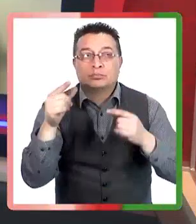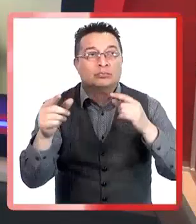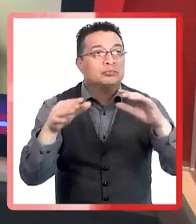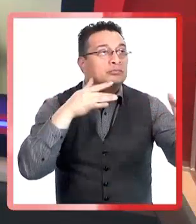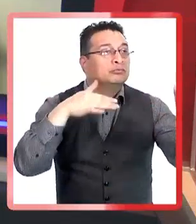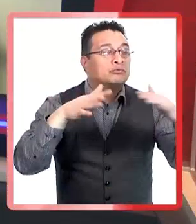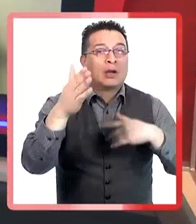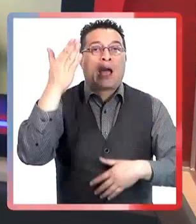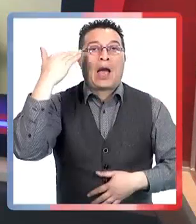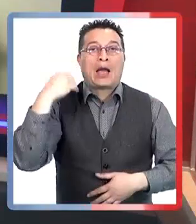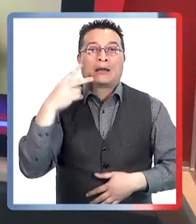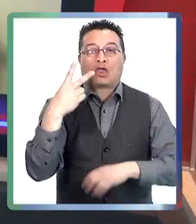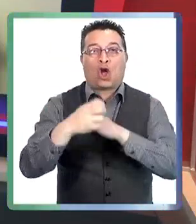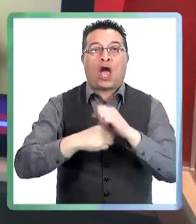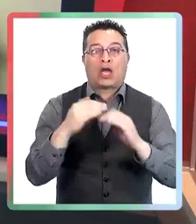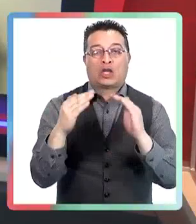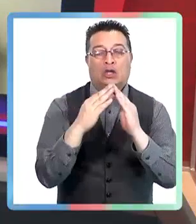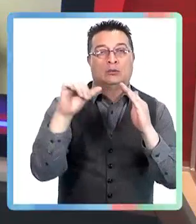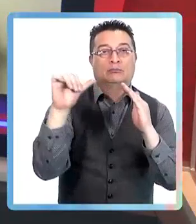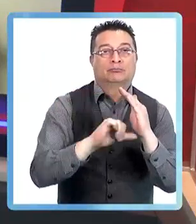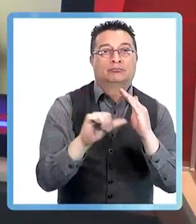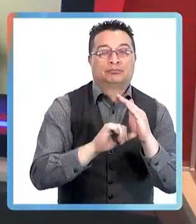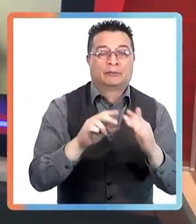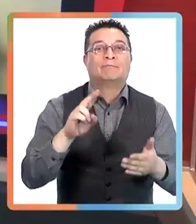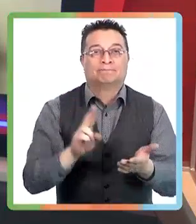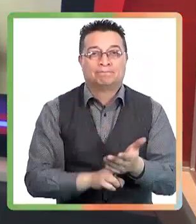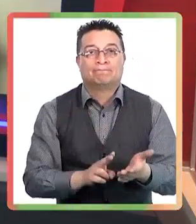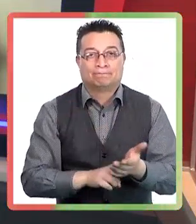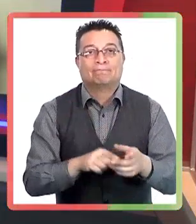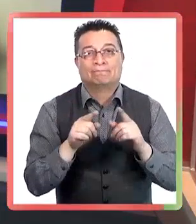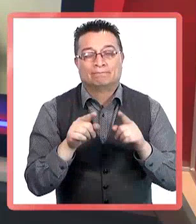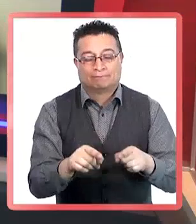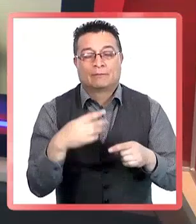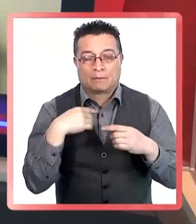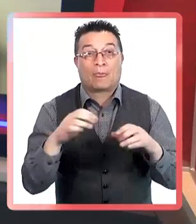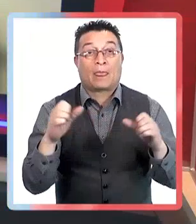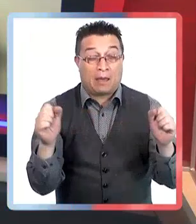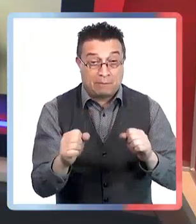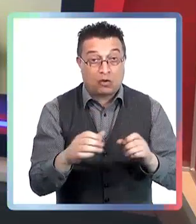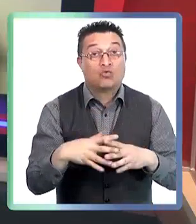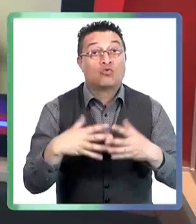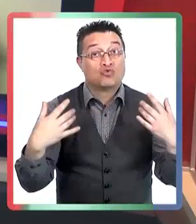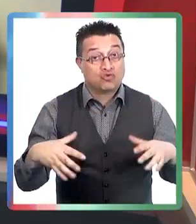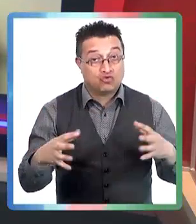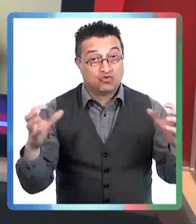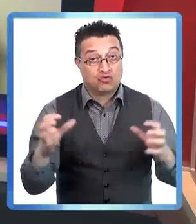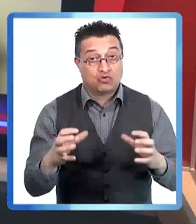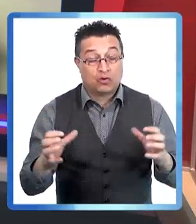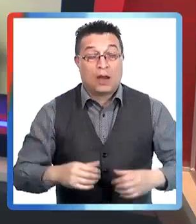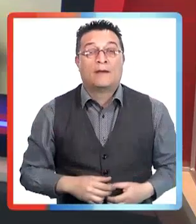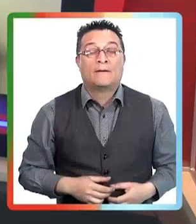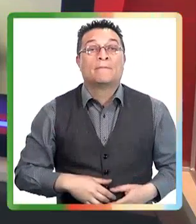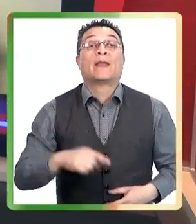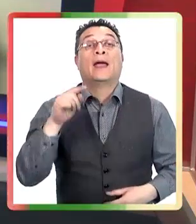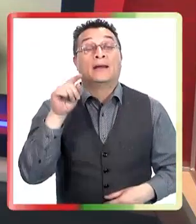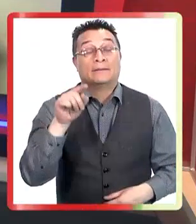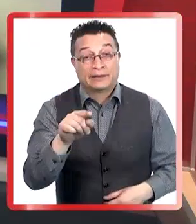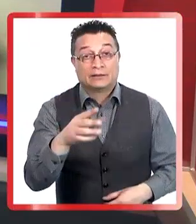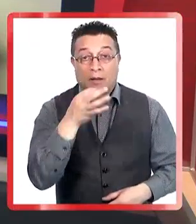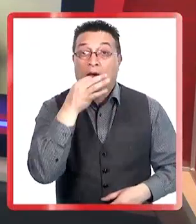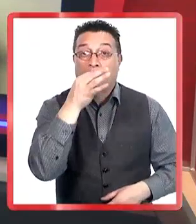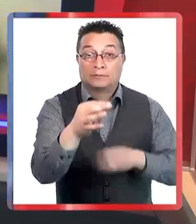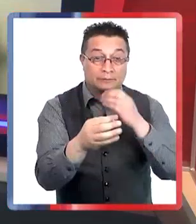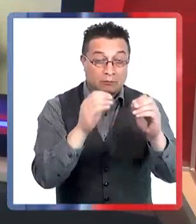es un llamado de atención y una alerta muy importante, no solo para las autoridades sanitarias, también para las familias, porque si los niñitos no lograron desarrollar